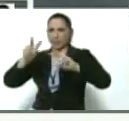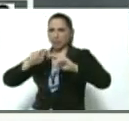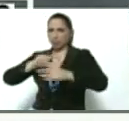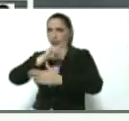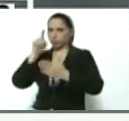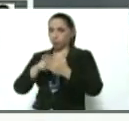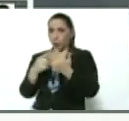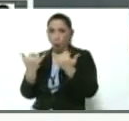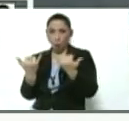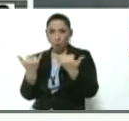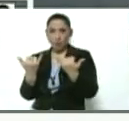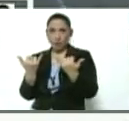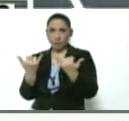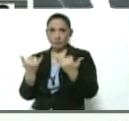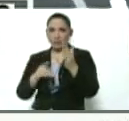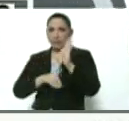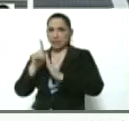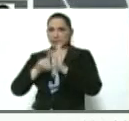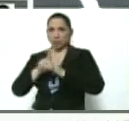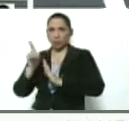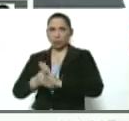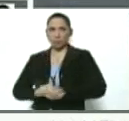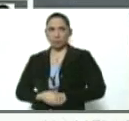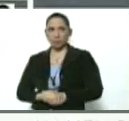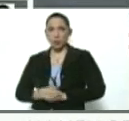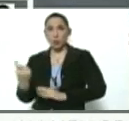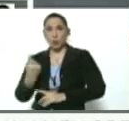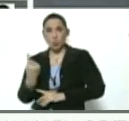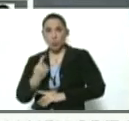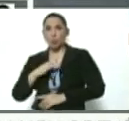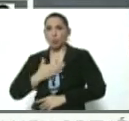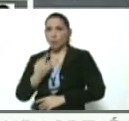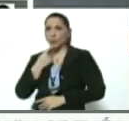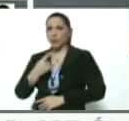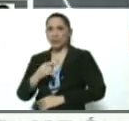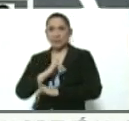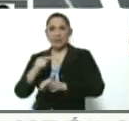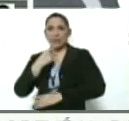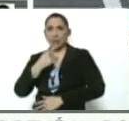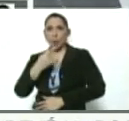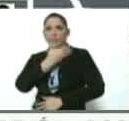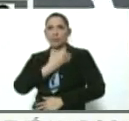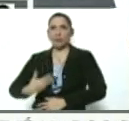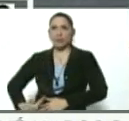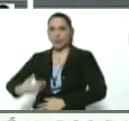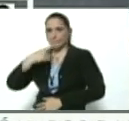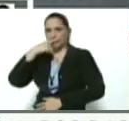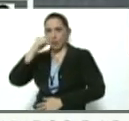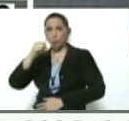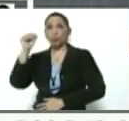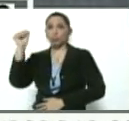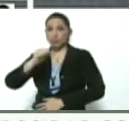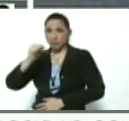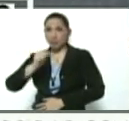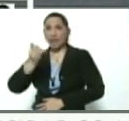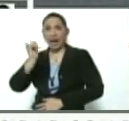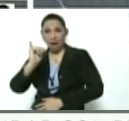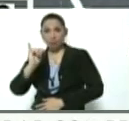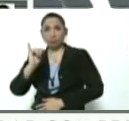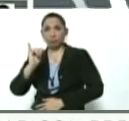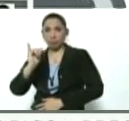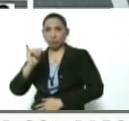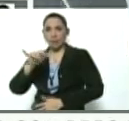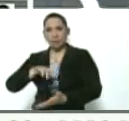en este momento en desarrollo. Y lo único que podemos decirle es lo que ya mencionó el presidente Maduro. Si es cierto que hubo unas